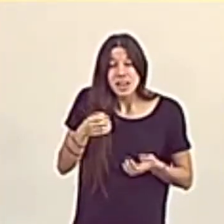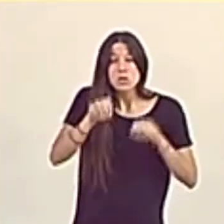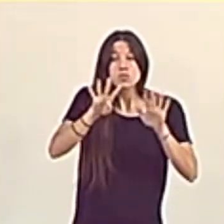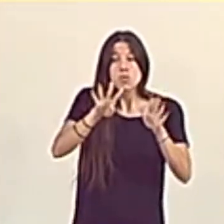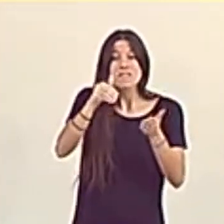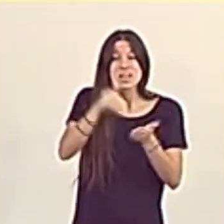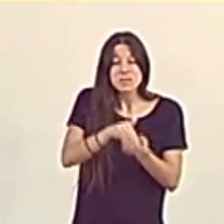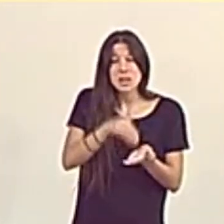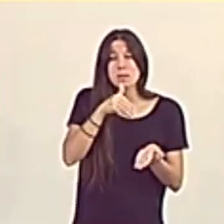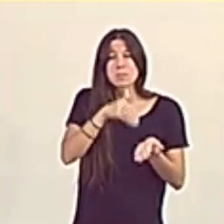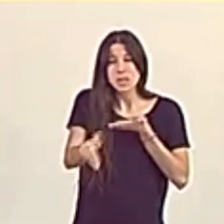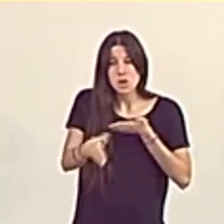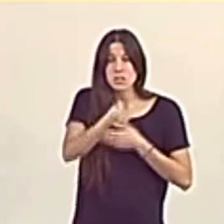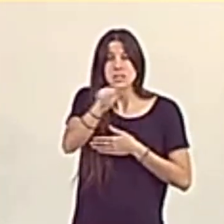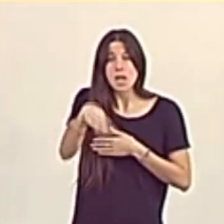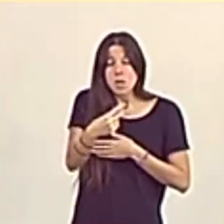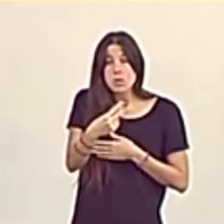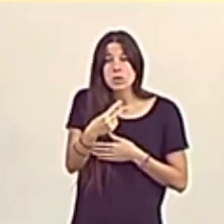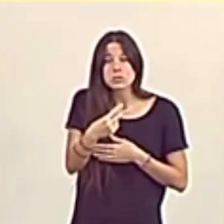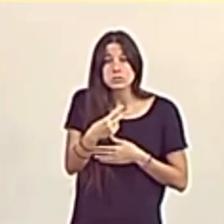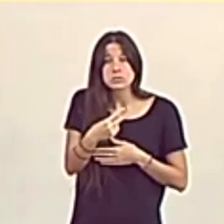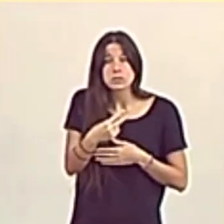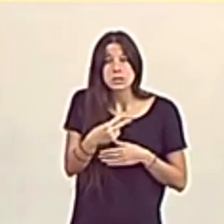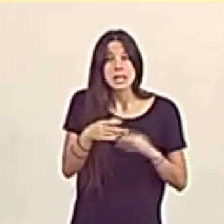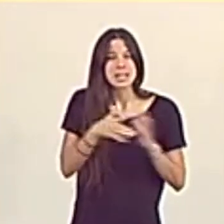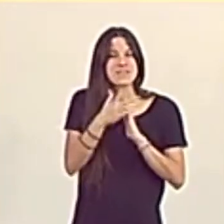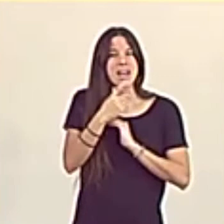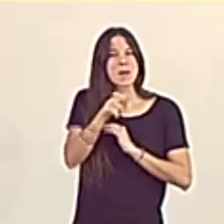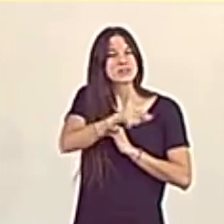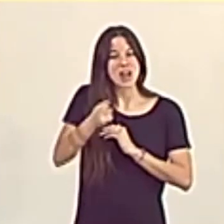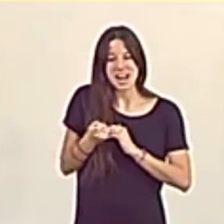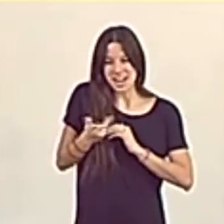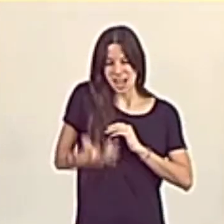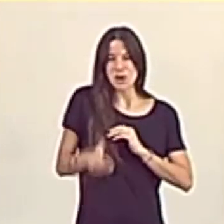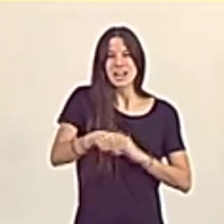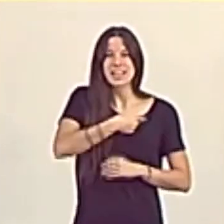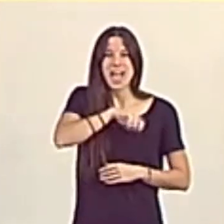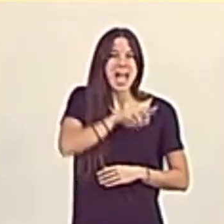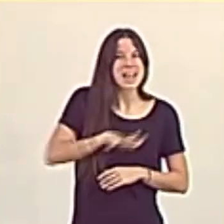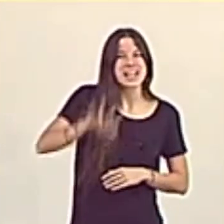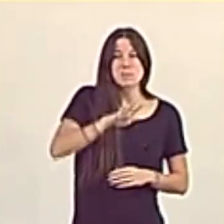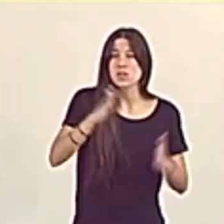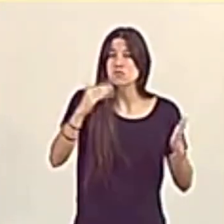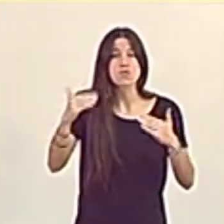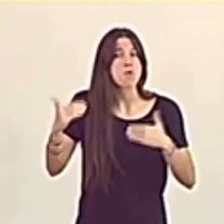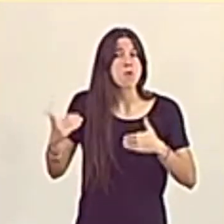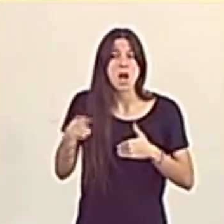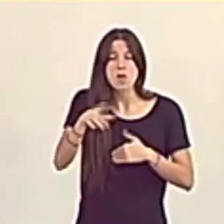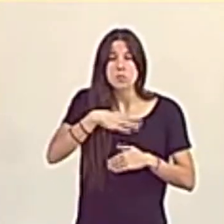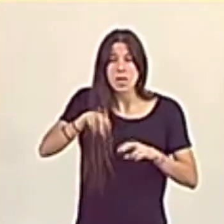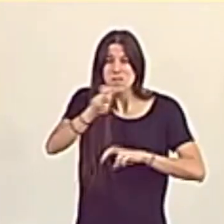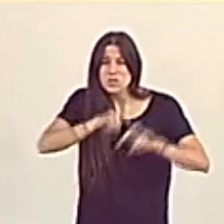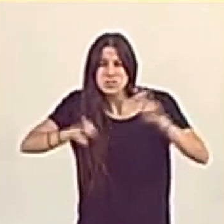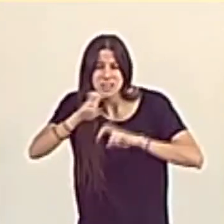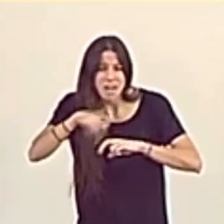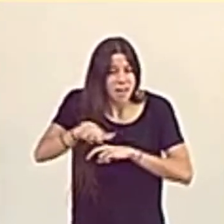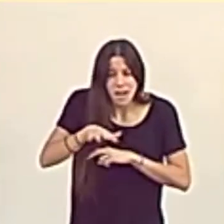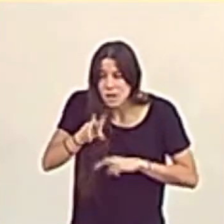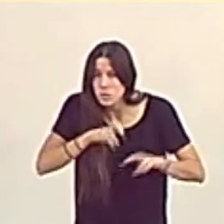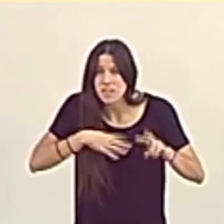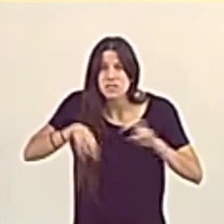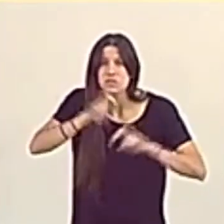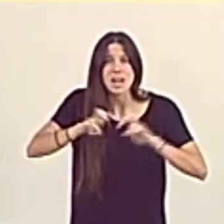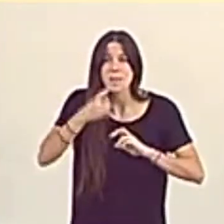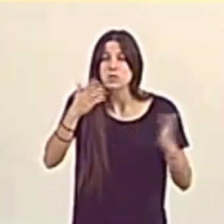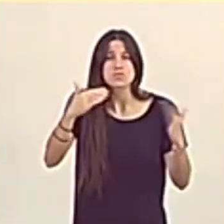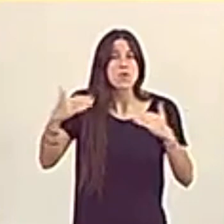millones de euros y no hay tantos ricos en España ni aunque los busquen debajo de las piedras. Es más, ni aunque los busquen